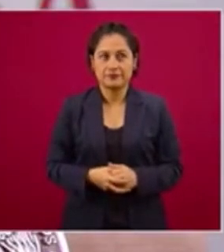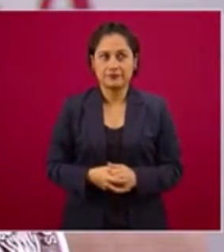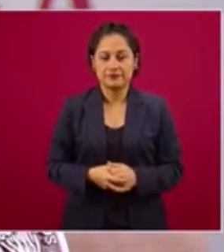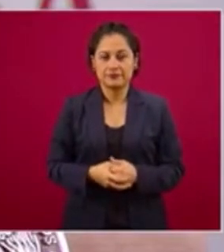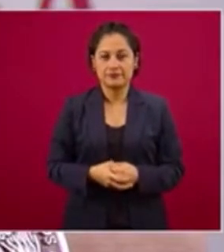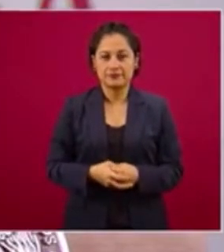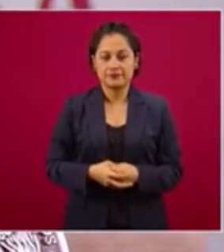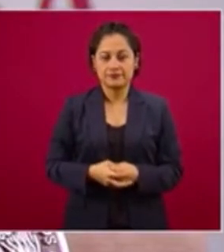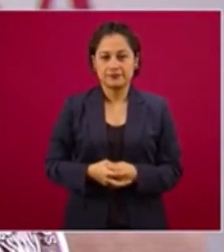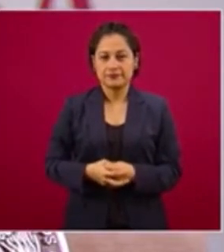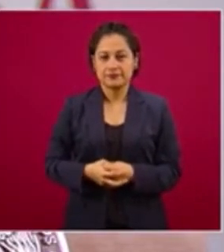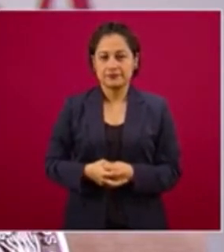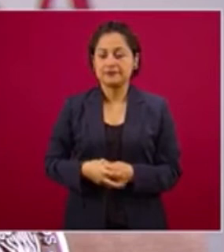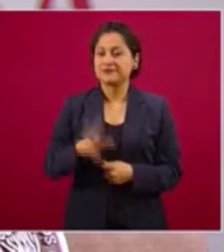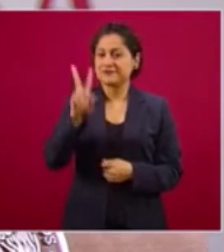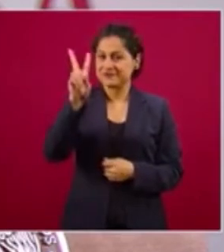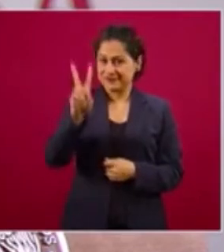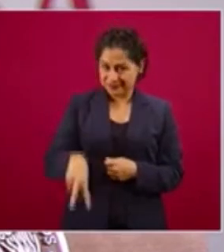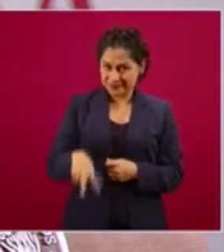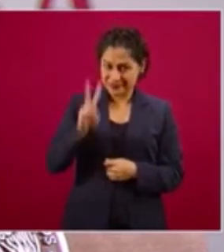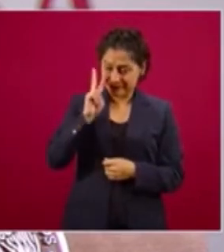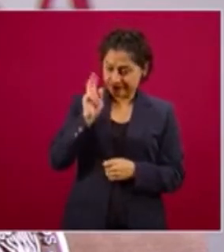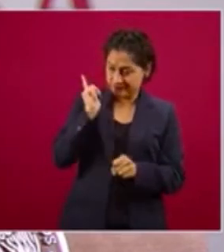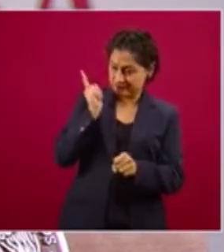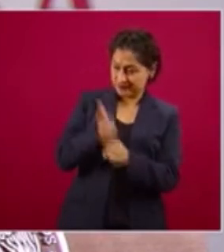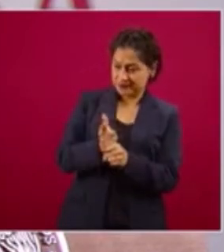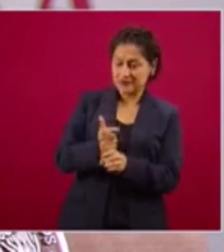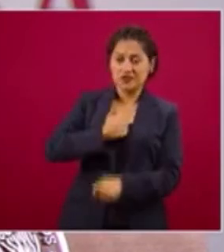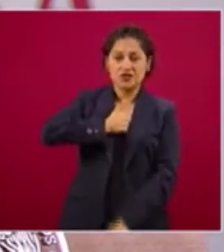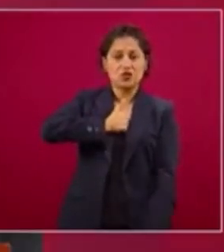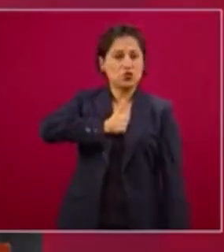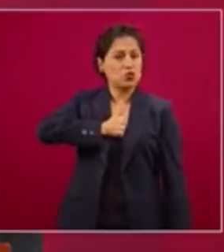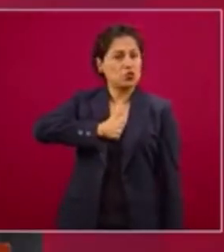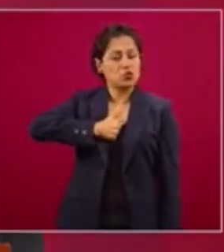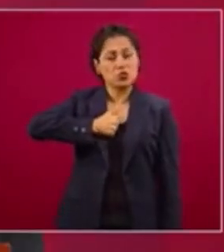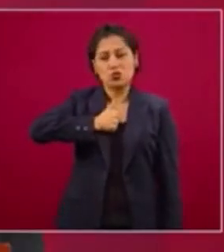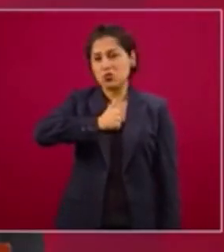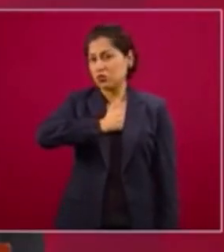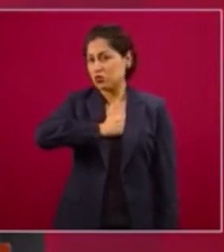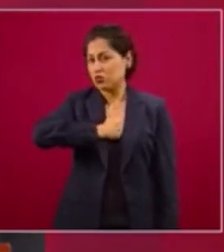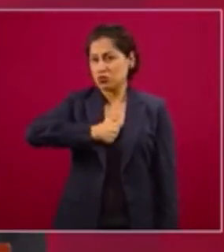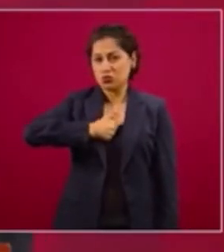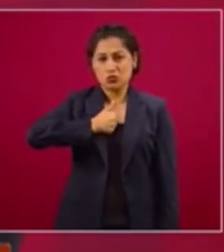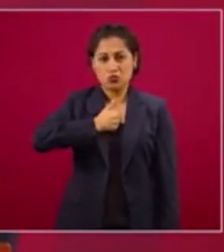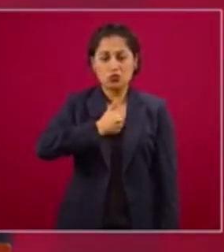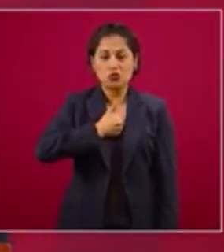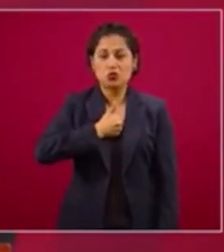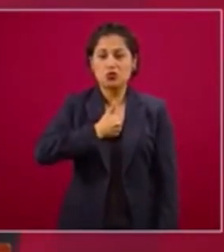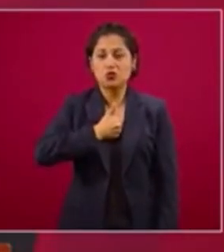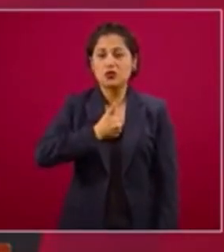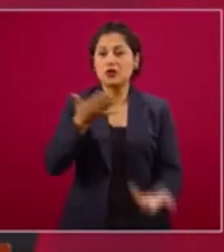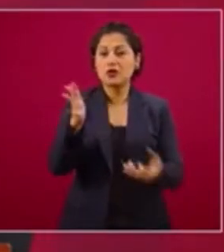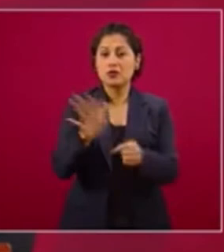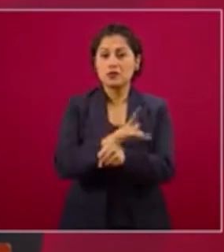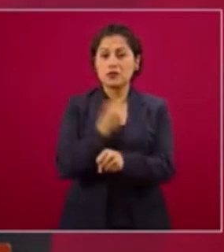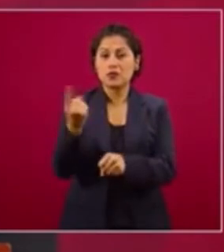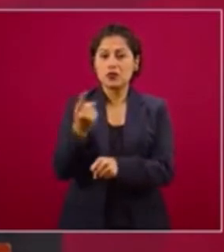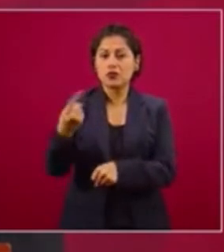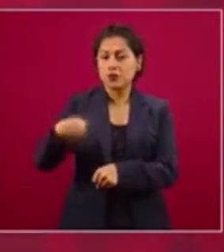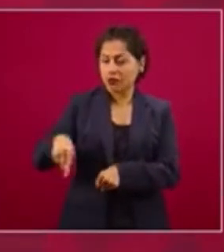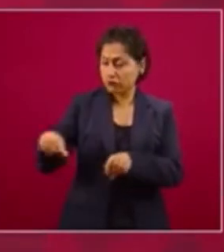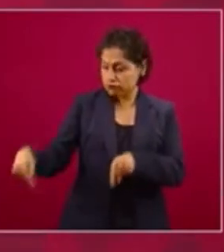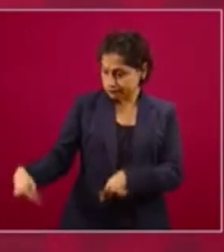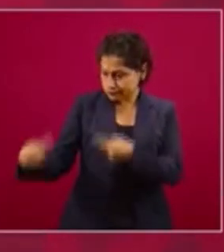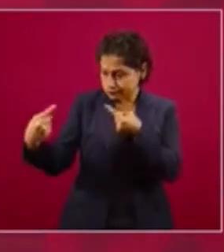O sea, es lamentable que esto suceda, porque tenemos diferencias, claro